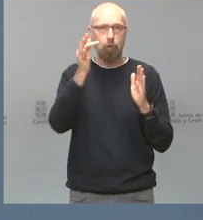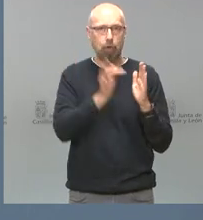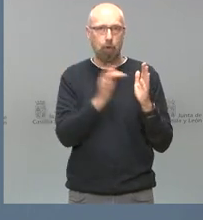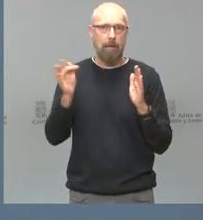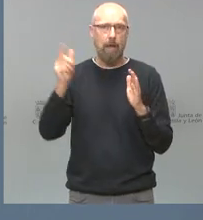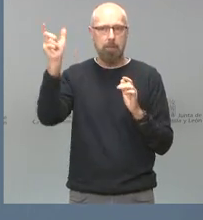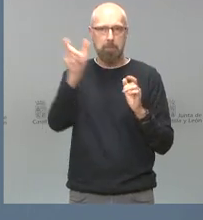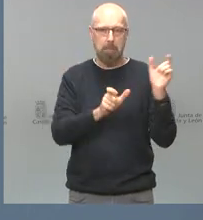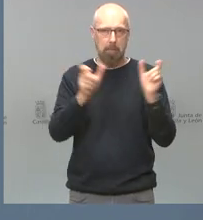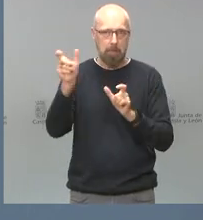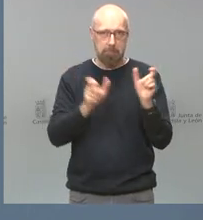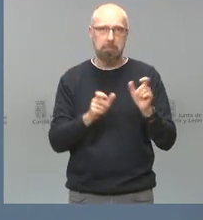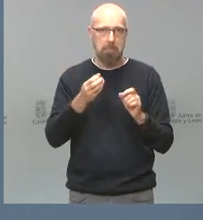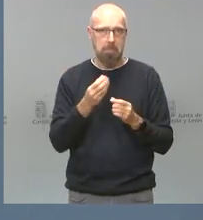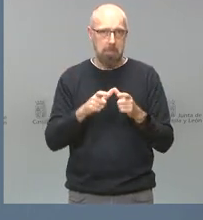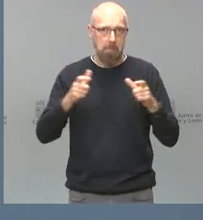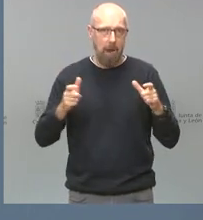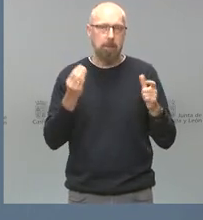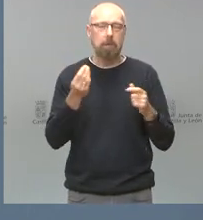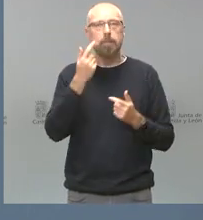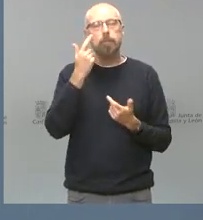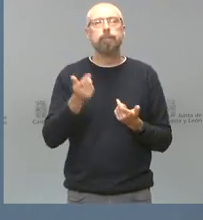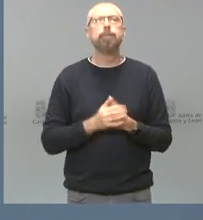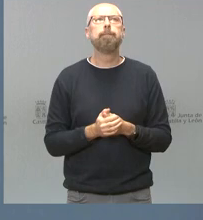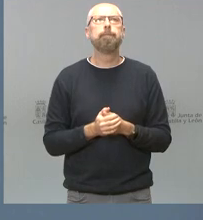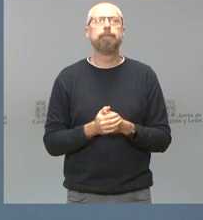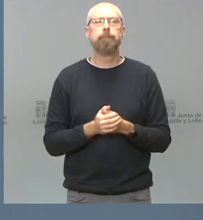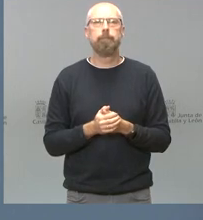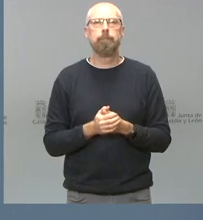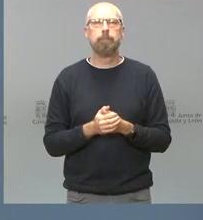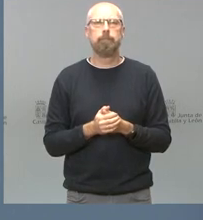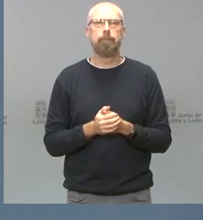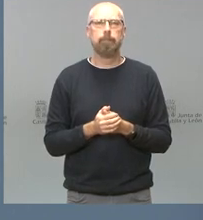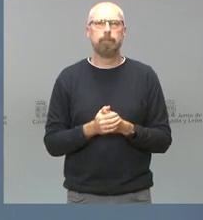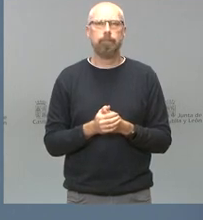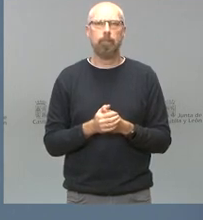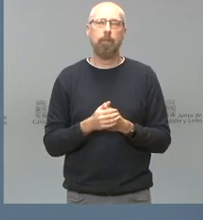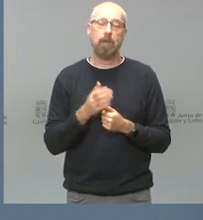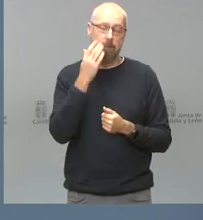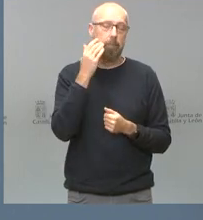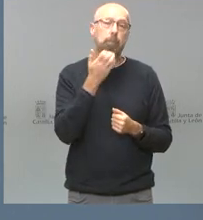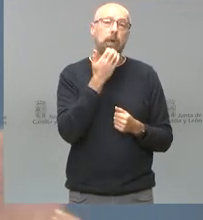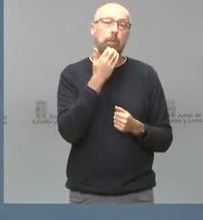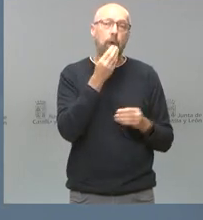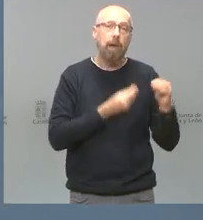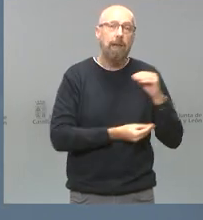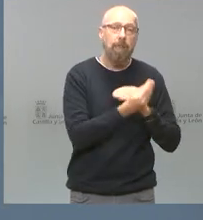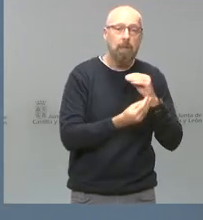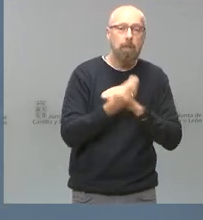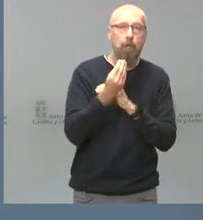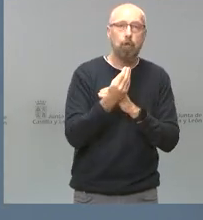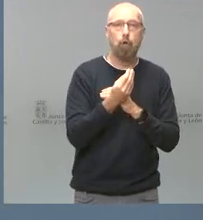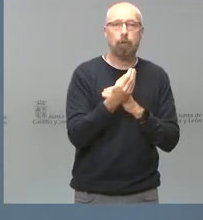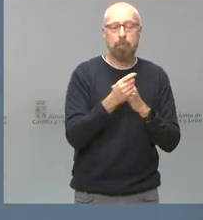El hecho de que la natalidad esté en niveles tan bajos, más allá de que este año en concreto haya aumentado el número de nacimientos, es un elemento compartido prácticamente